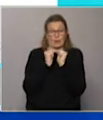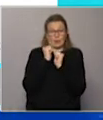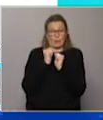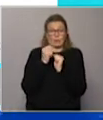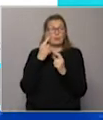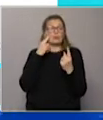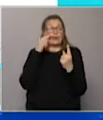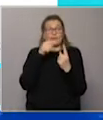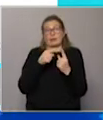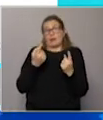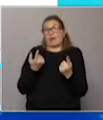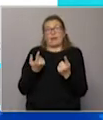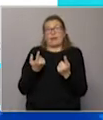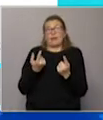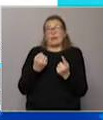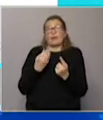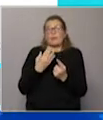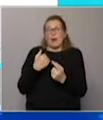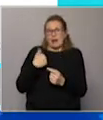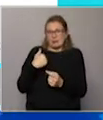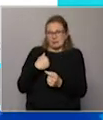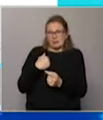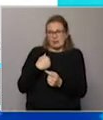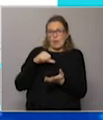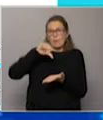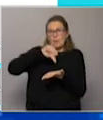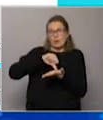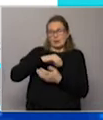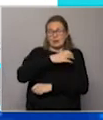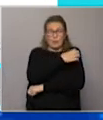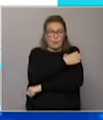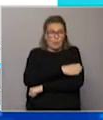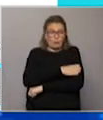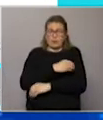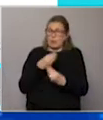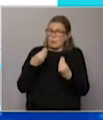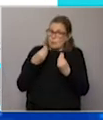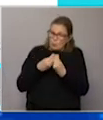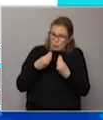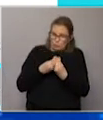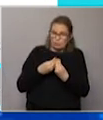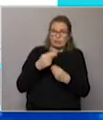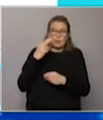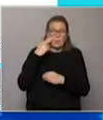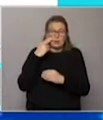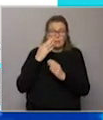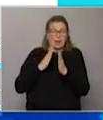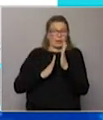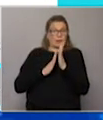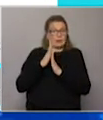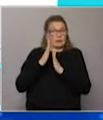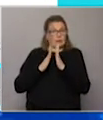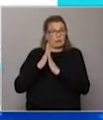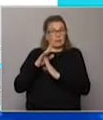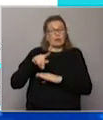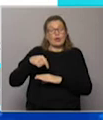desde el punto de vista de cómo te pega Argentina, y bueno, es un país que se ha empobrecido mucho, es un país que está en un problema de crecimiento, que